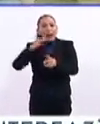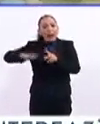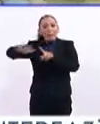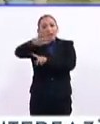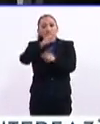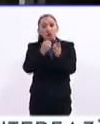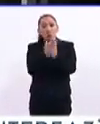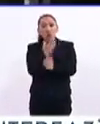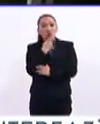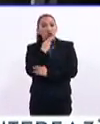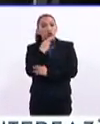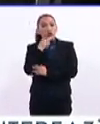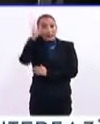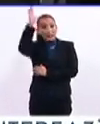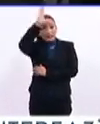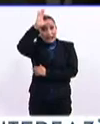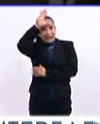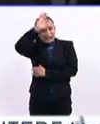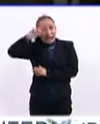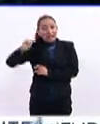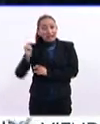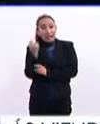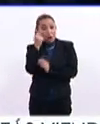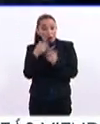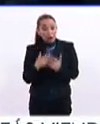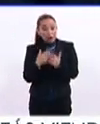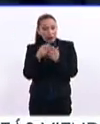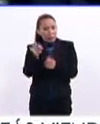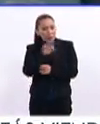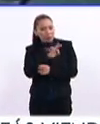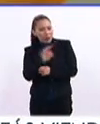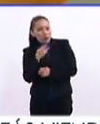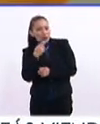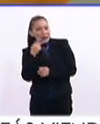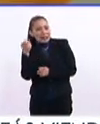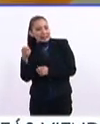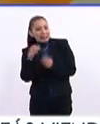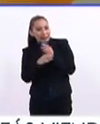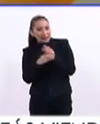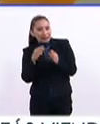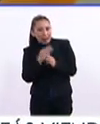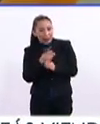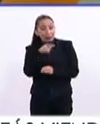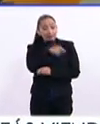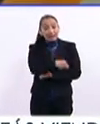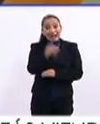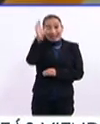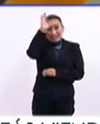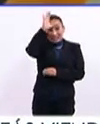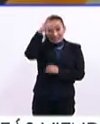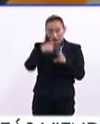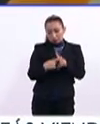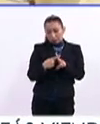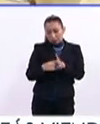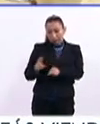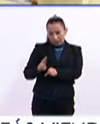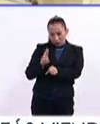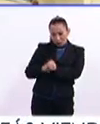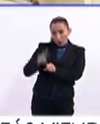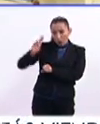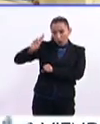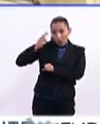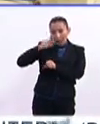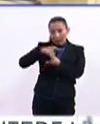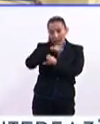además de nuevas aplicaciones científicas y tecnológicas en las que se pueda emplear este elemento. La Facultad de Ciencias Exactas y Naturales de la